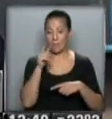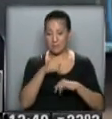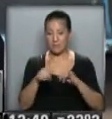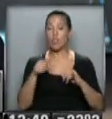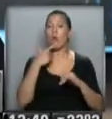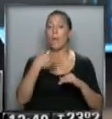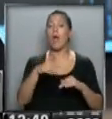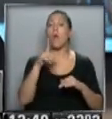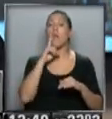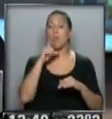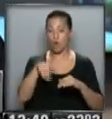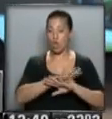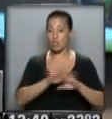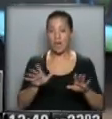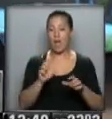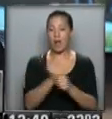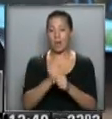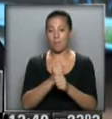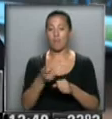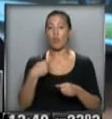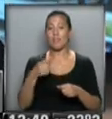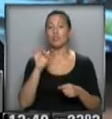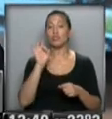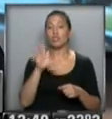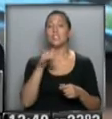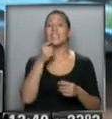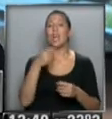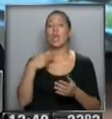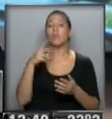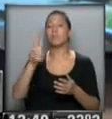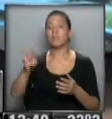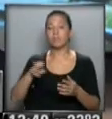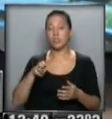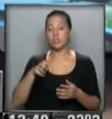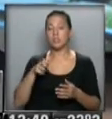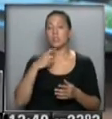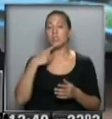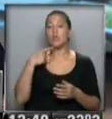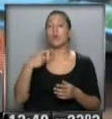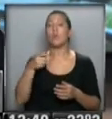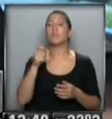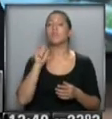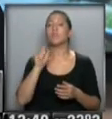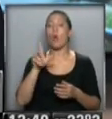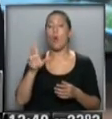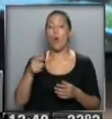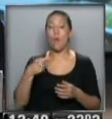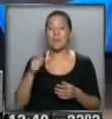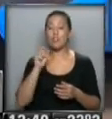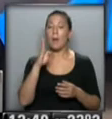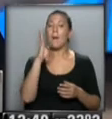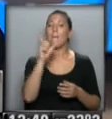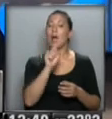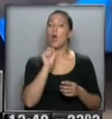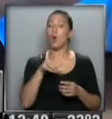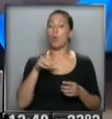año. Bien. No solo va a estar jubilada, sino que va a cobrar la jubilación en el banco que habitualmente cobra su sueldo, para